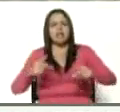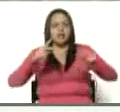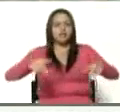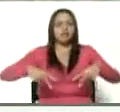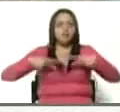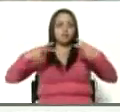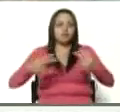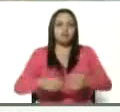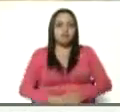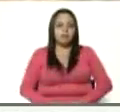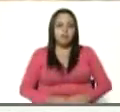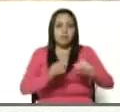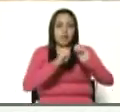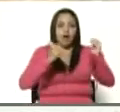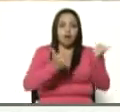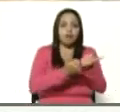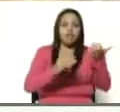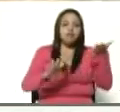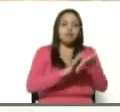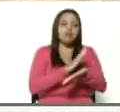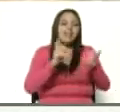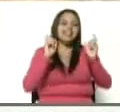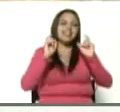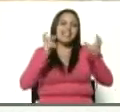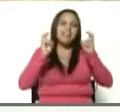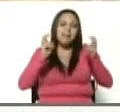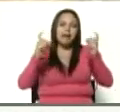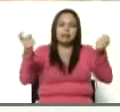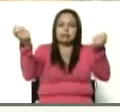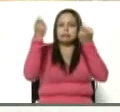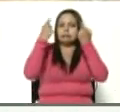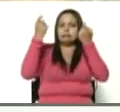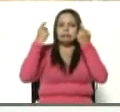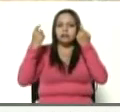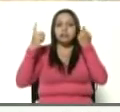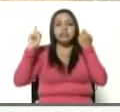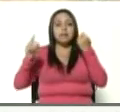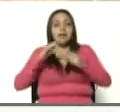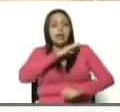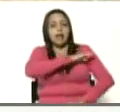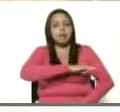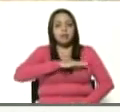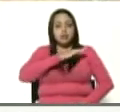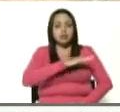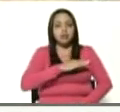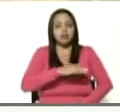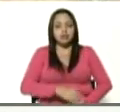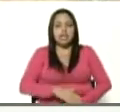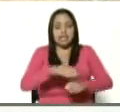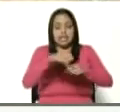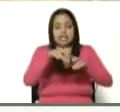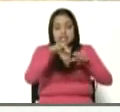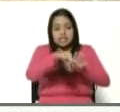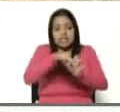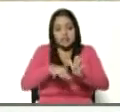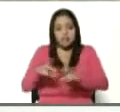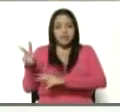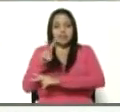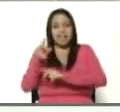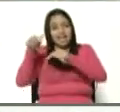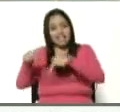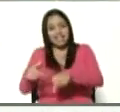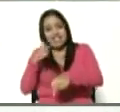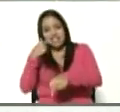las aulas para el tema formativo, todo esto en el marco de la gran misión Agro Venezuela. Desde acá le